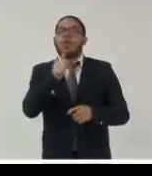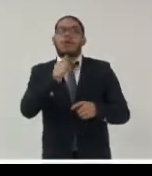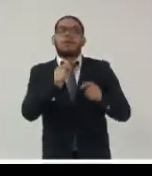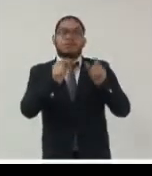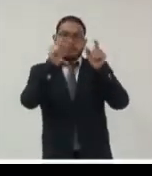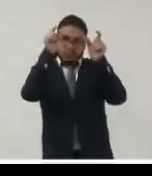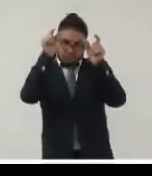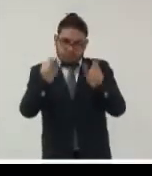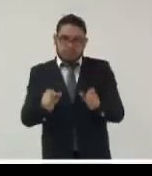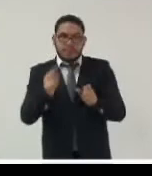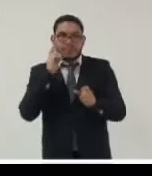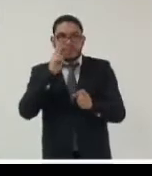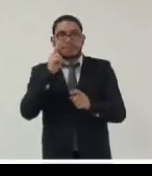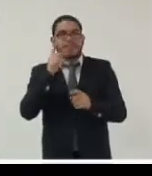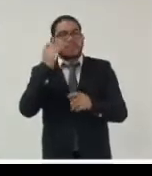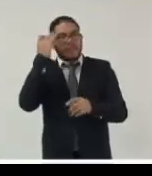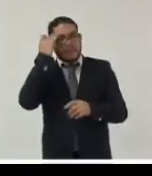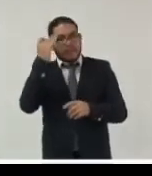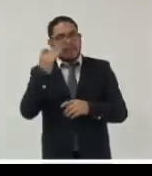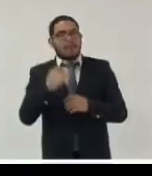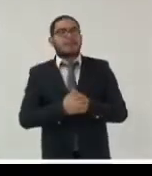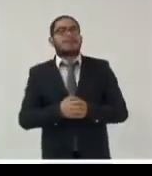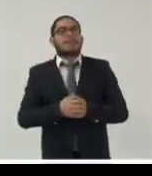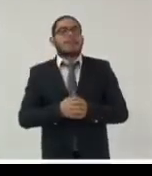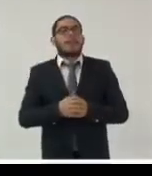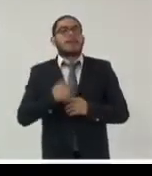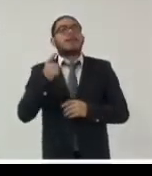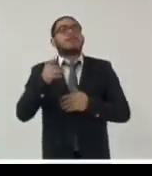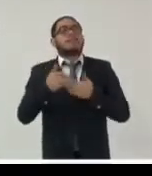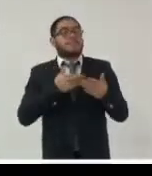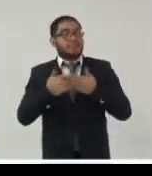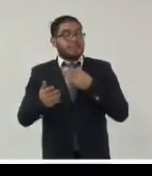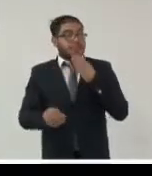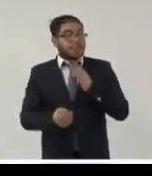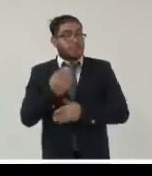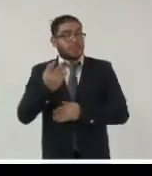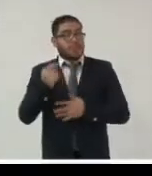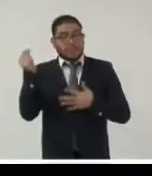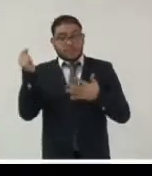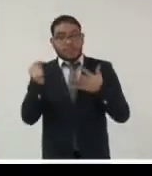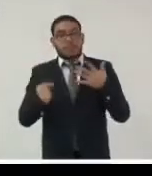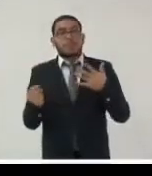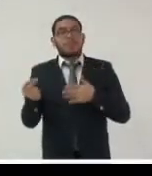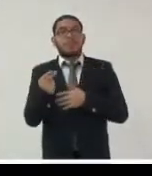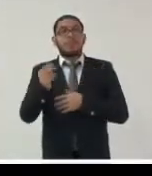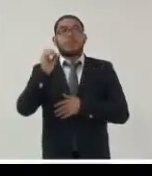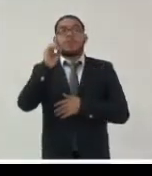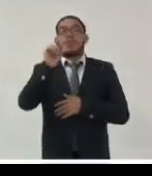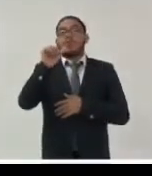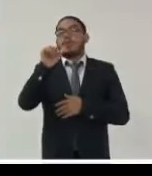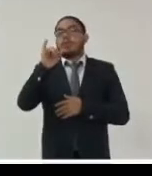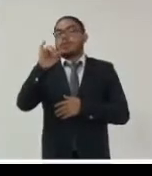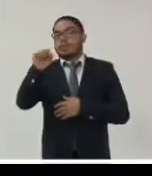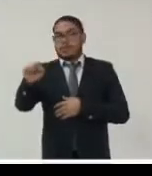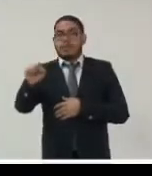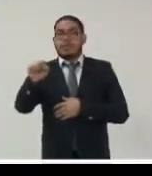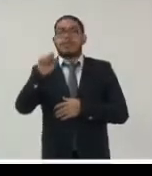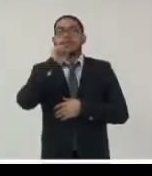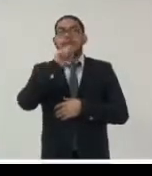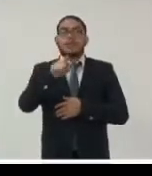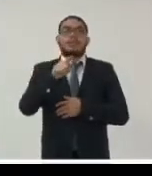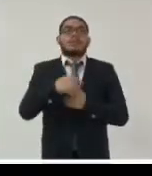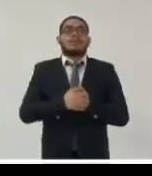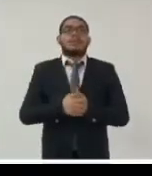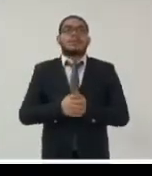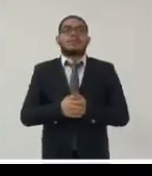tiempo ahora del modelo de requisito OAS Open Archival Information System